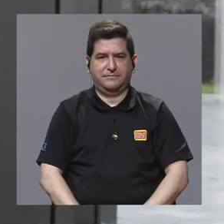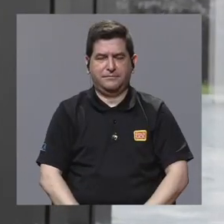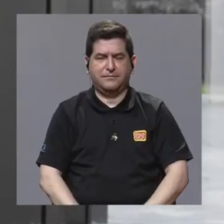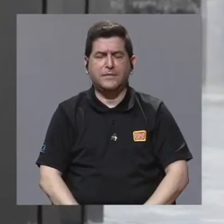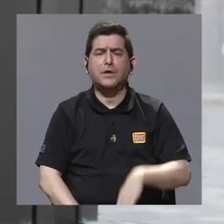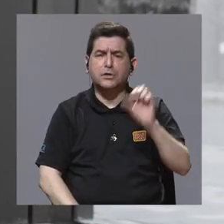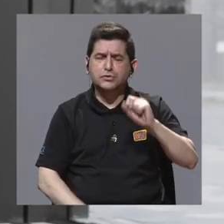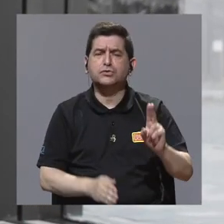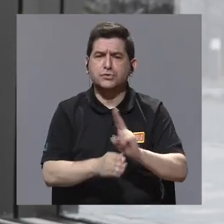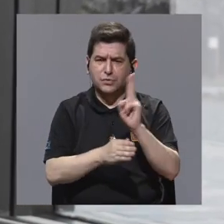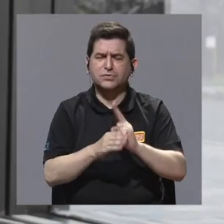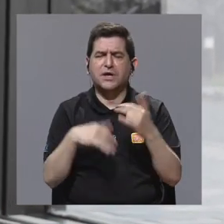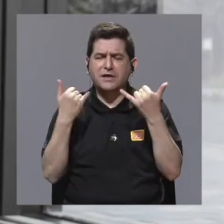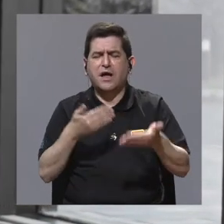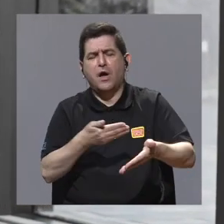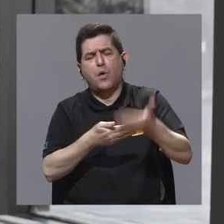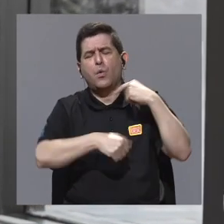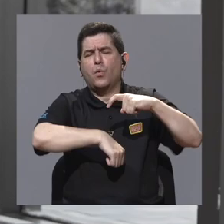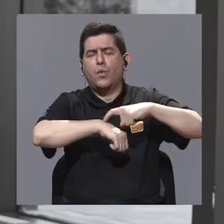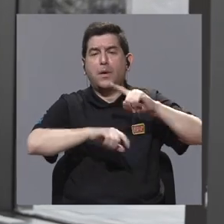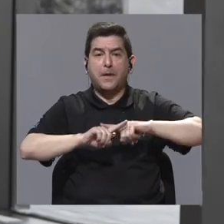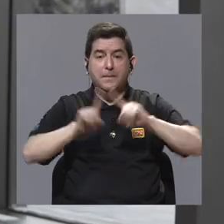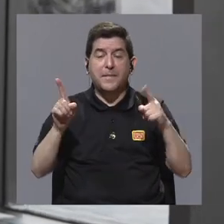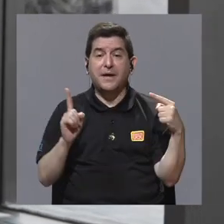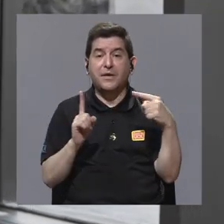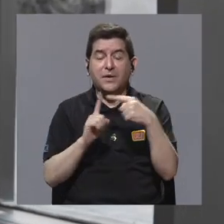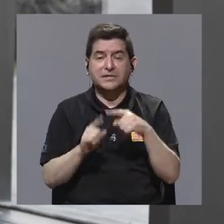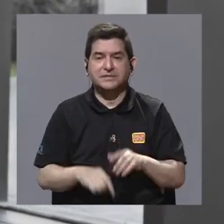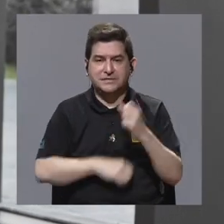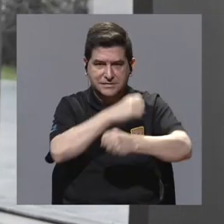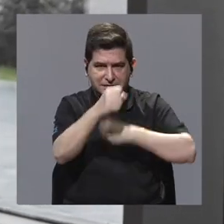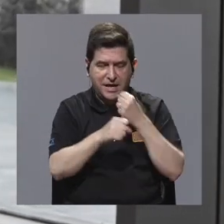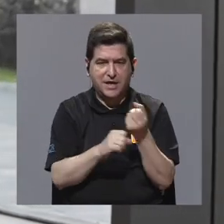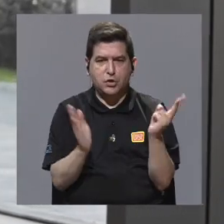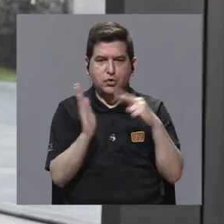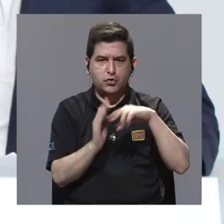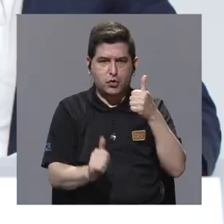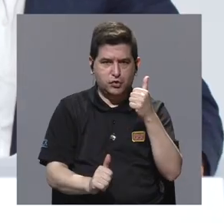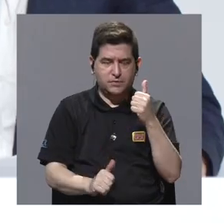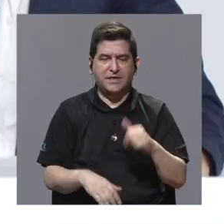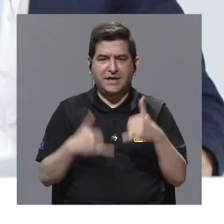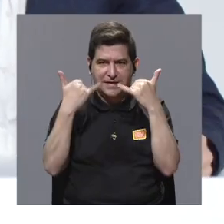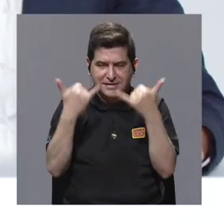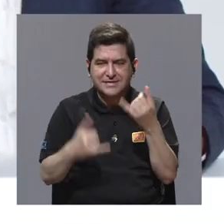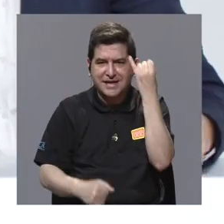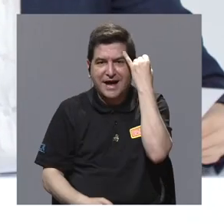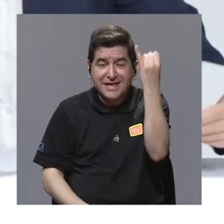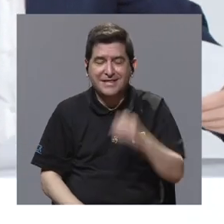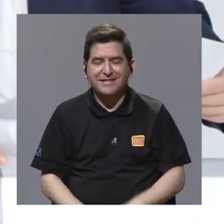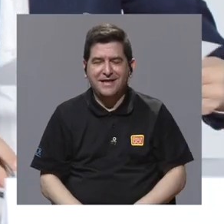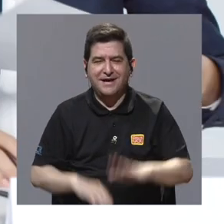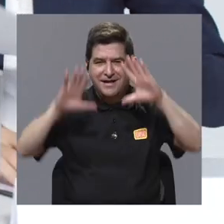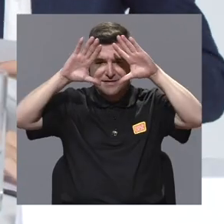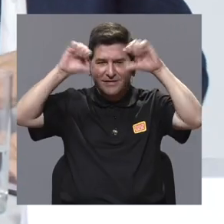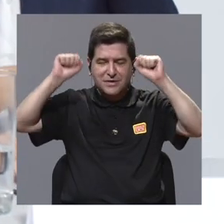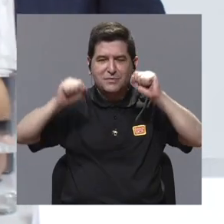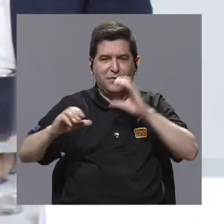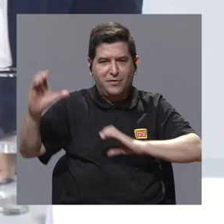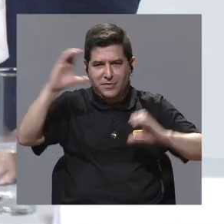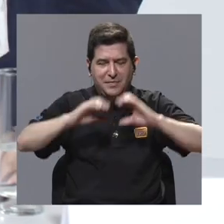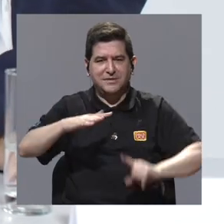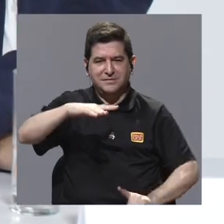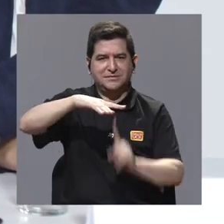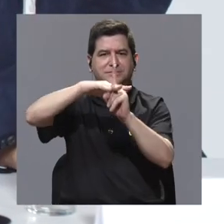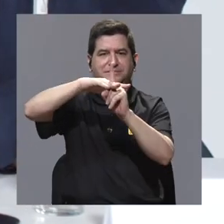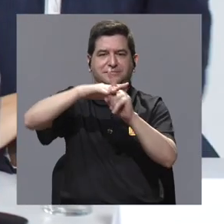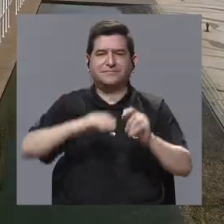Si bien se ha utilizado desde hace muchos años, no es sino hasta el año 2010 que surge el concepto de diplomacia científica.